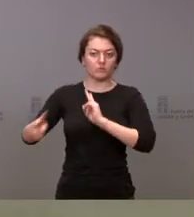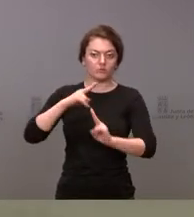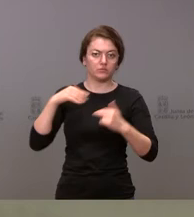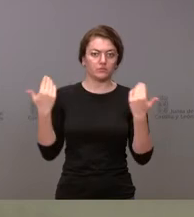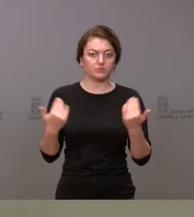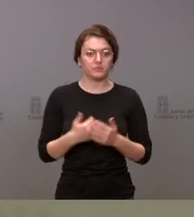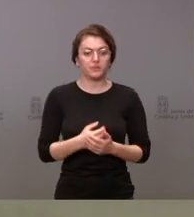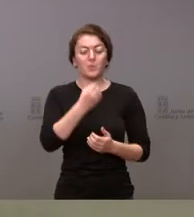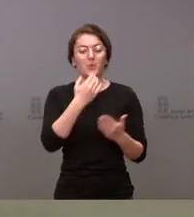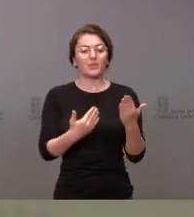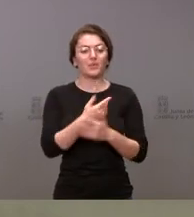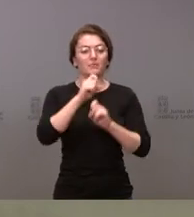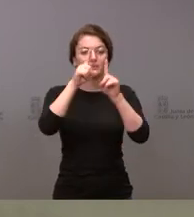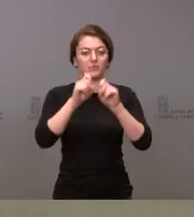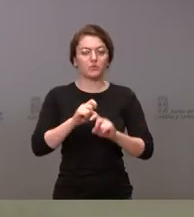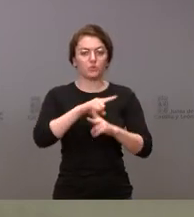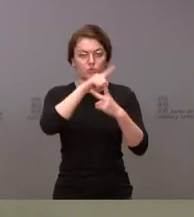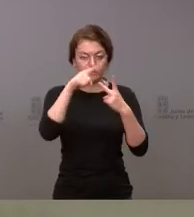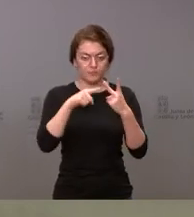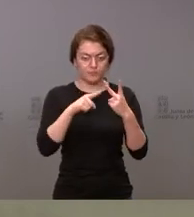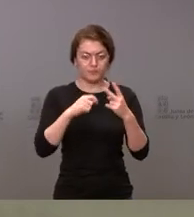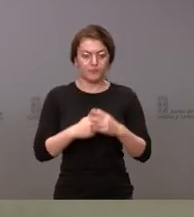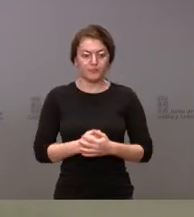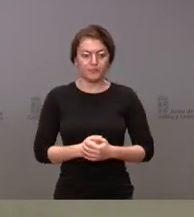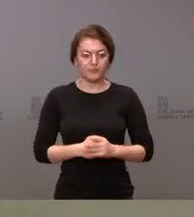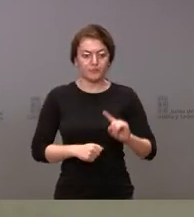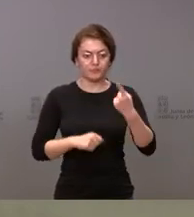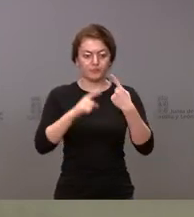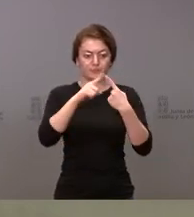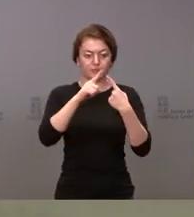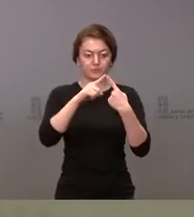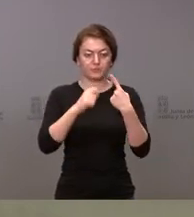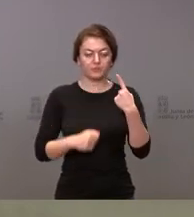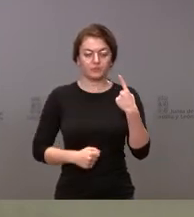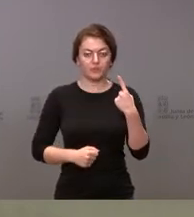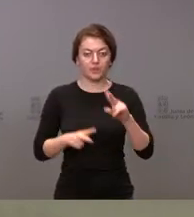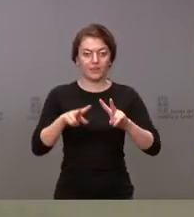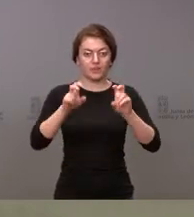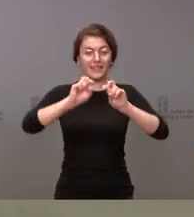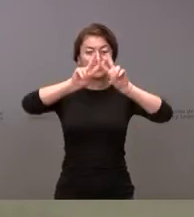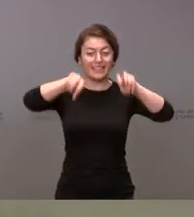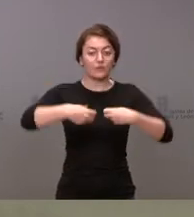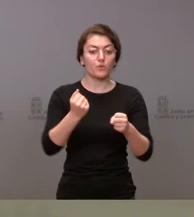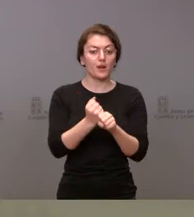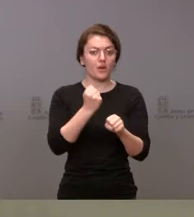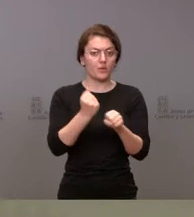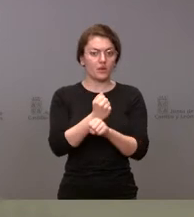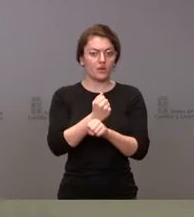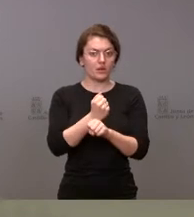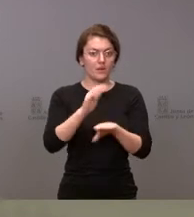Sí, buenos días. cuestiones, portavoz. Una de ellas es el tema de la reforma laboral y salario mínimo